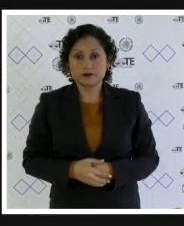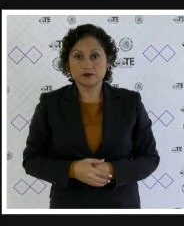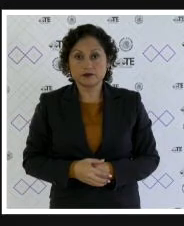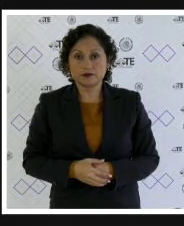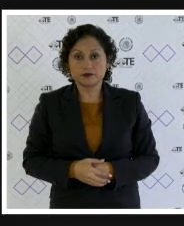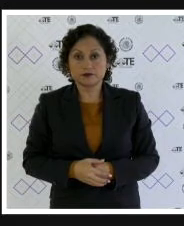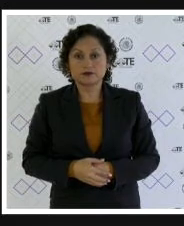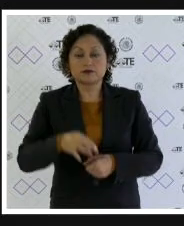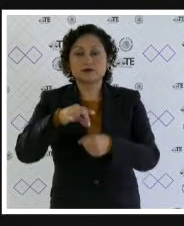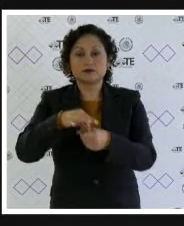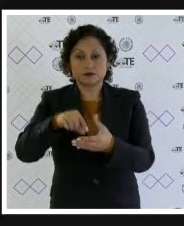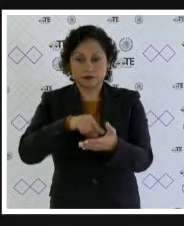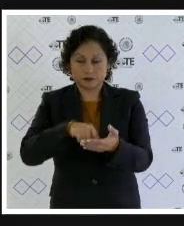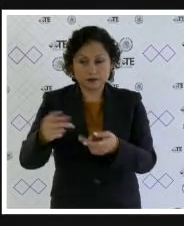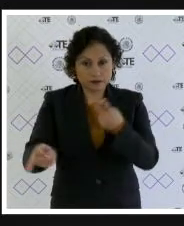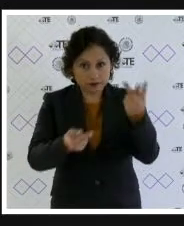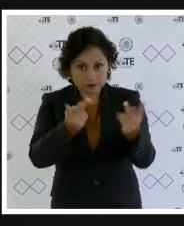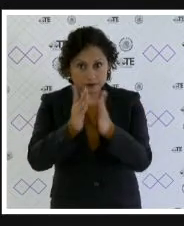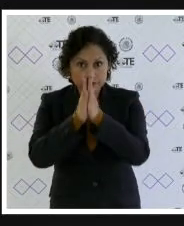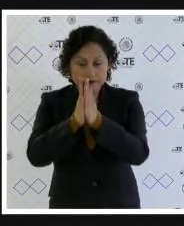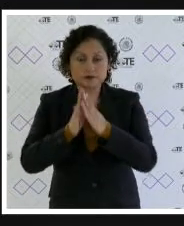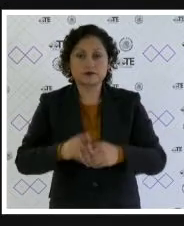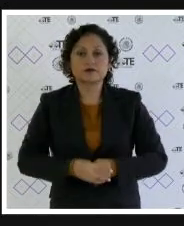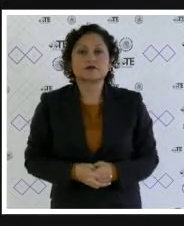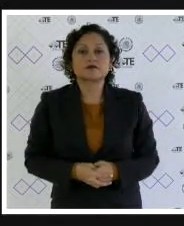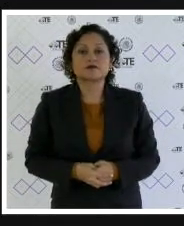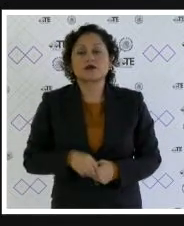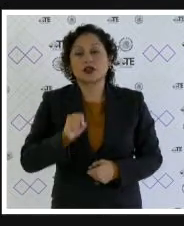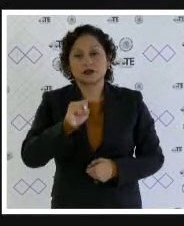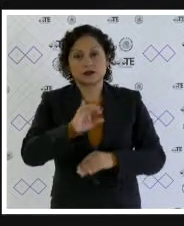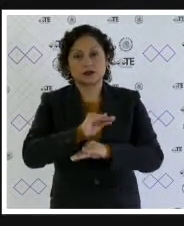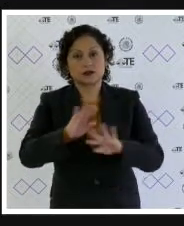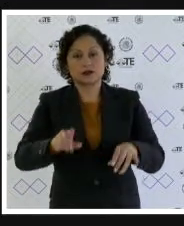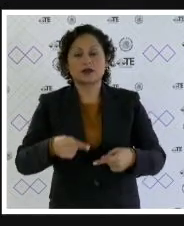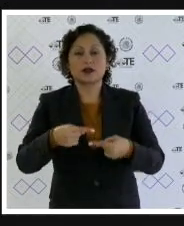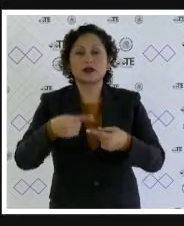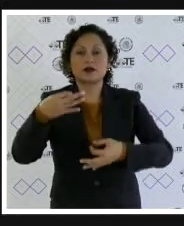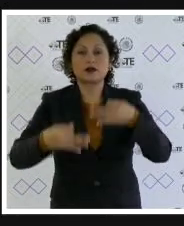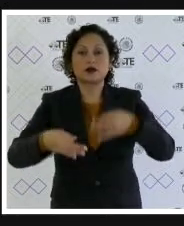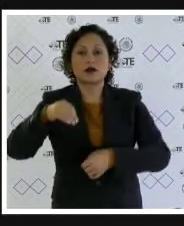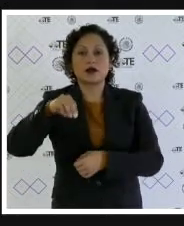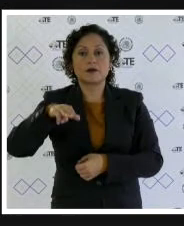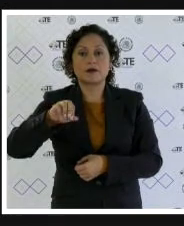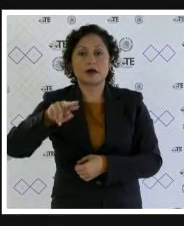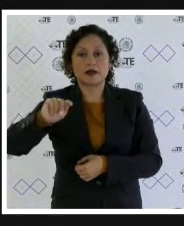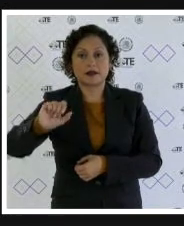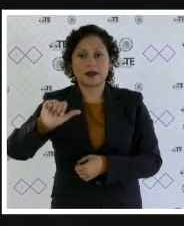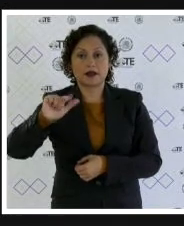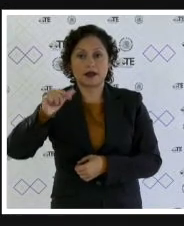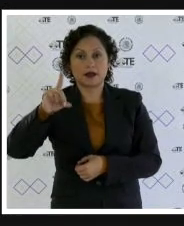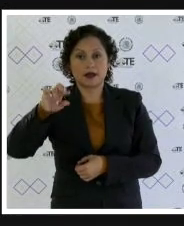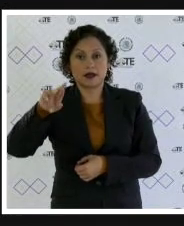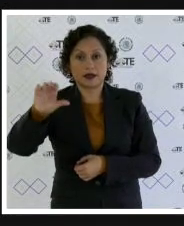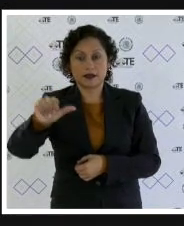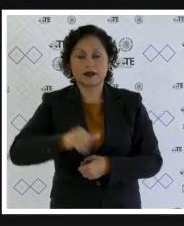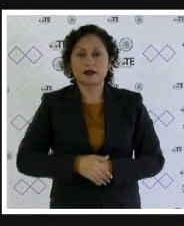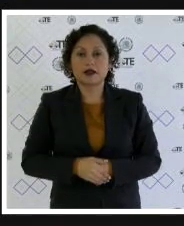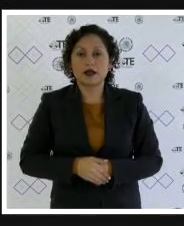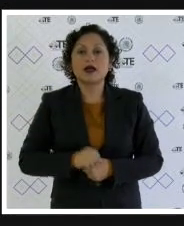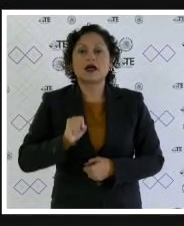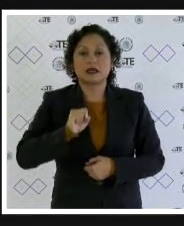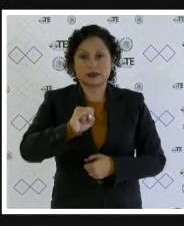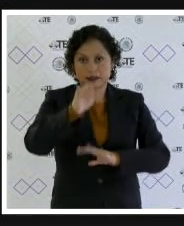la votación por favor secretario con gusto magistrada marta alejandra chávez camarena a favor de ambos